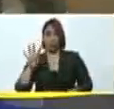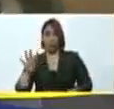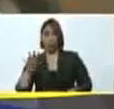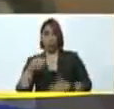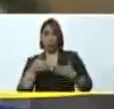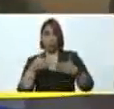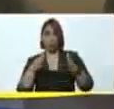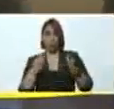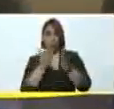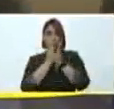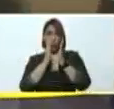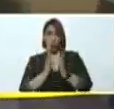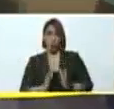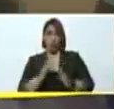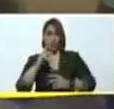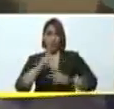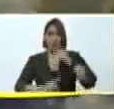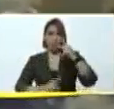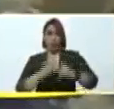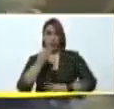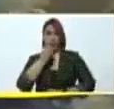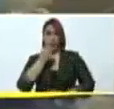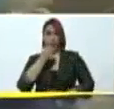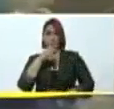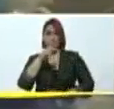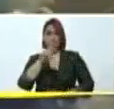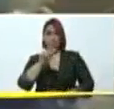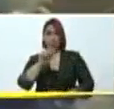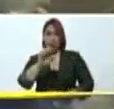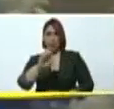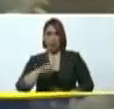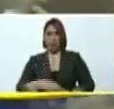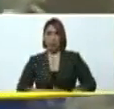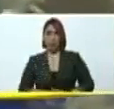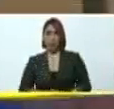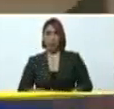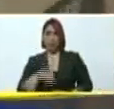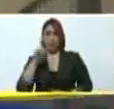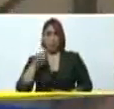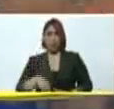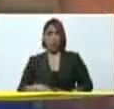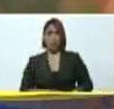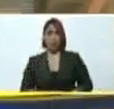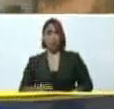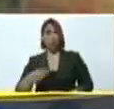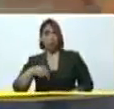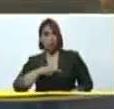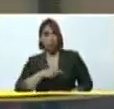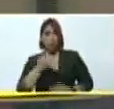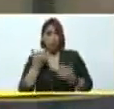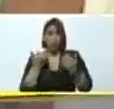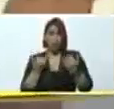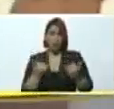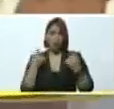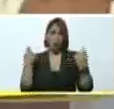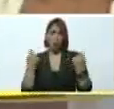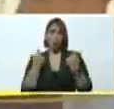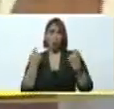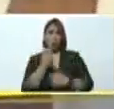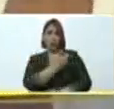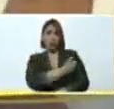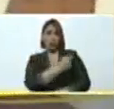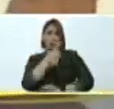full activo el programa de alimentación escolar. Asimismo, nos encontramos ya en las jornadas de